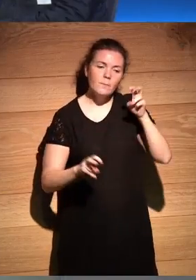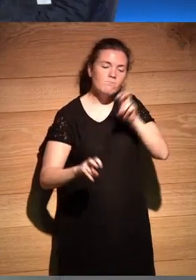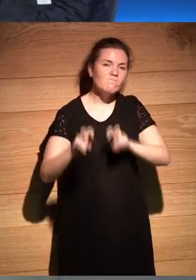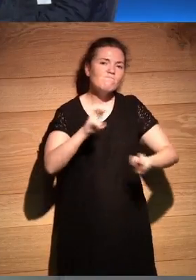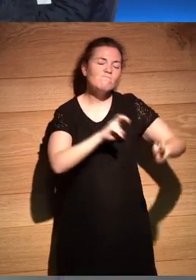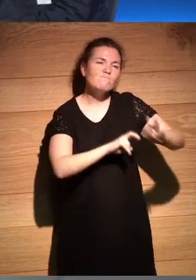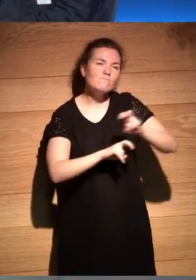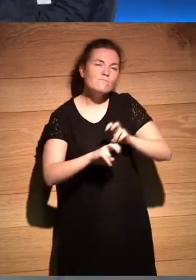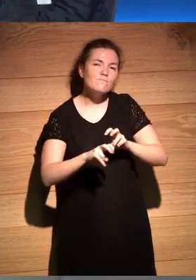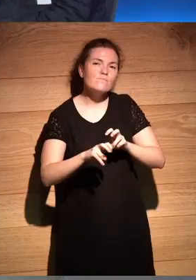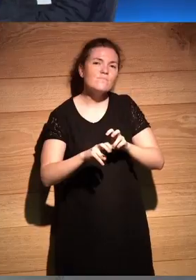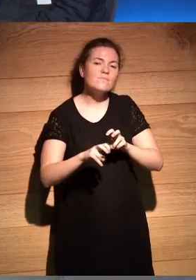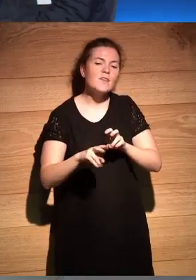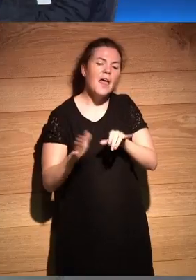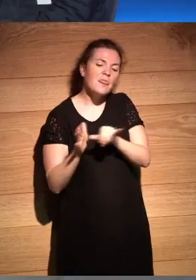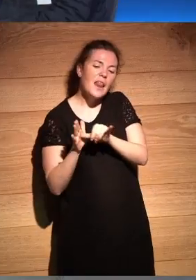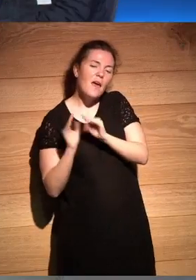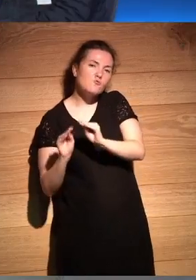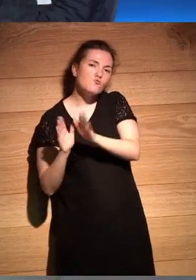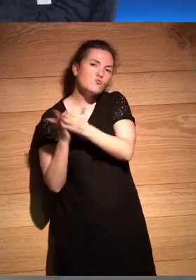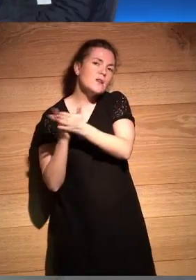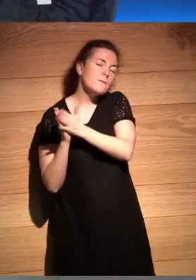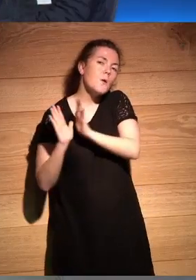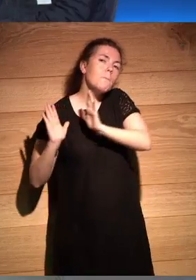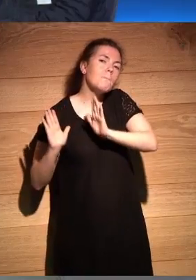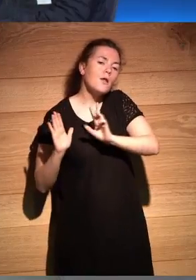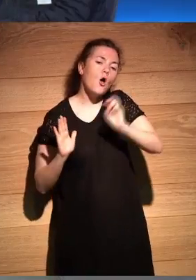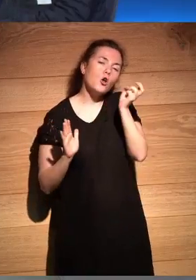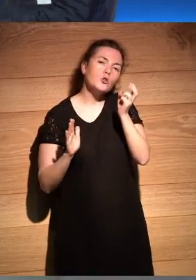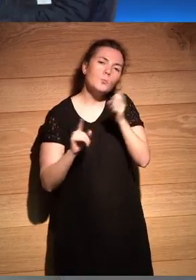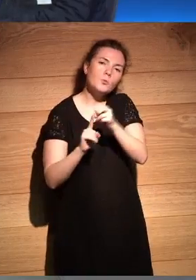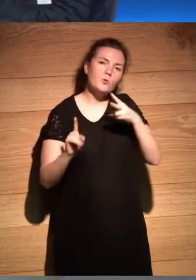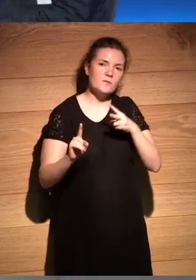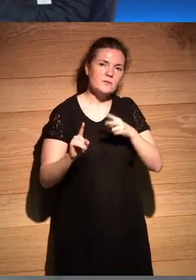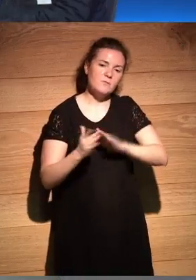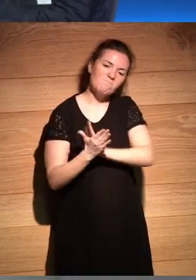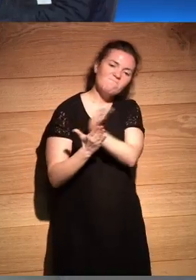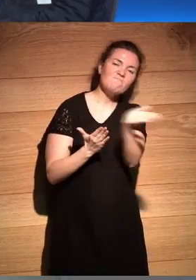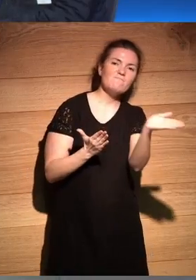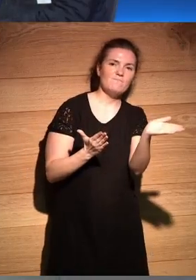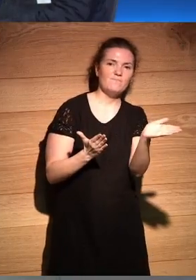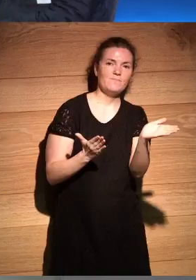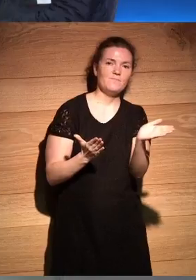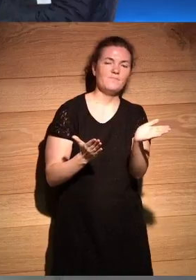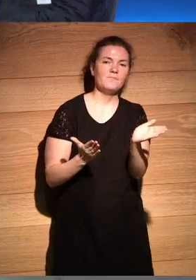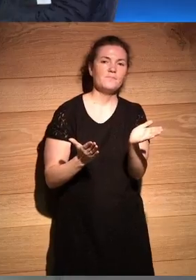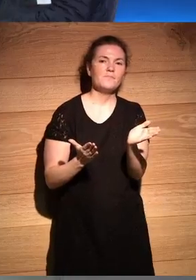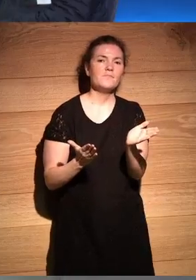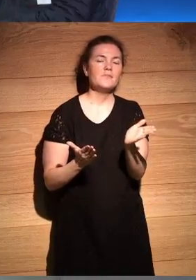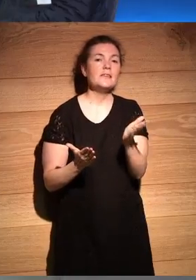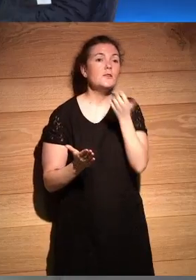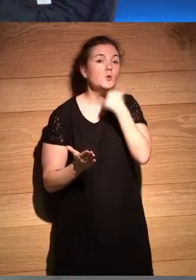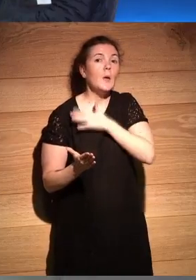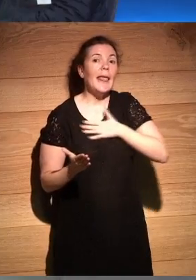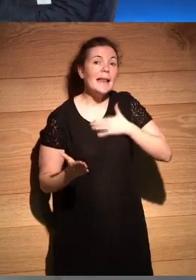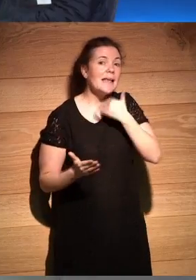aproximarnos a su obra pero pero desde otra perspectiva es decir más como si quieres